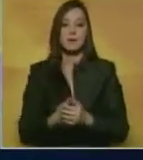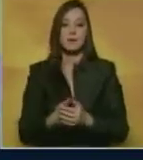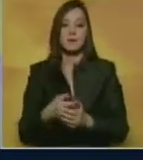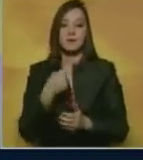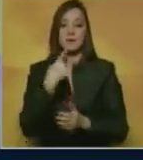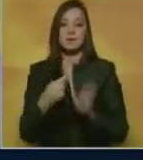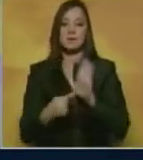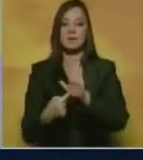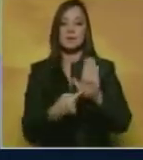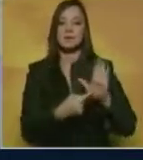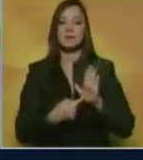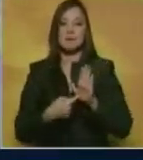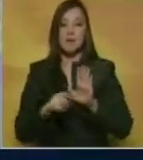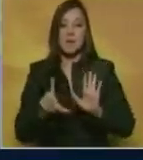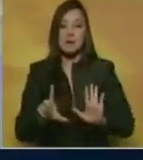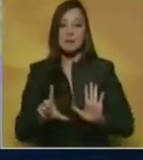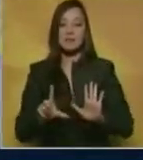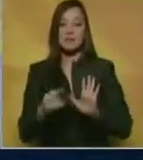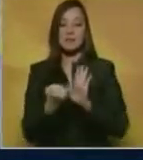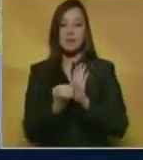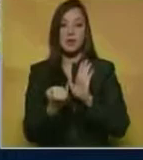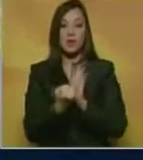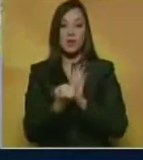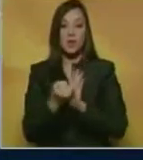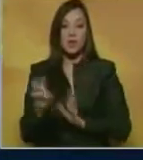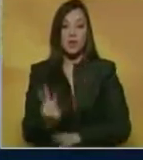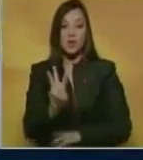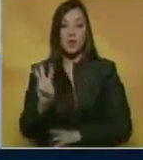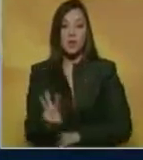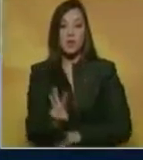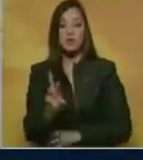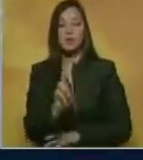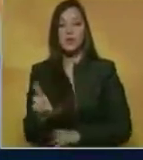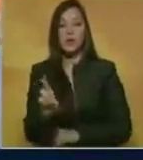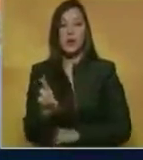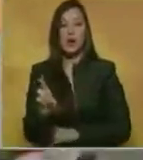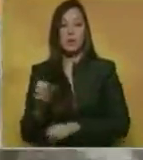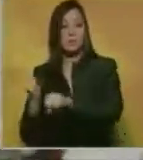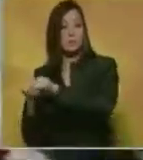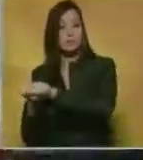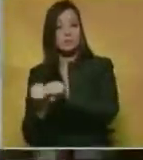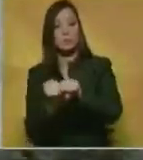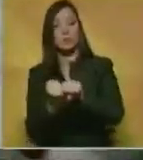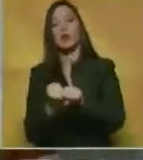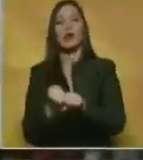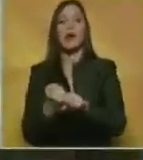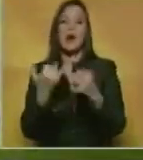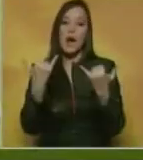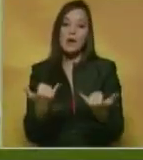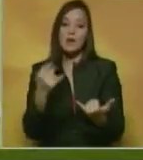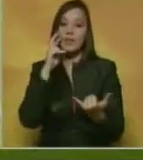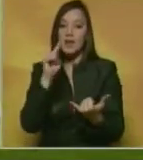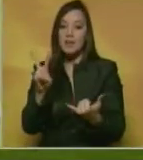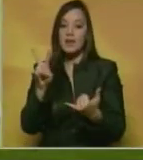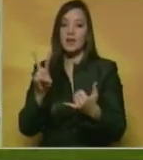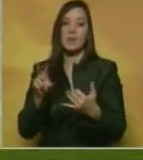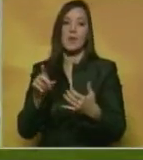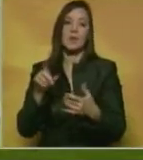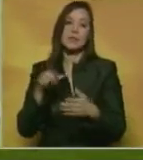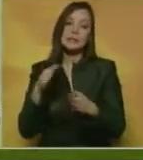contra nacionales séptimo inning y Wilson Ramos que conectaba a cuadrangular en este momento vemos imágenes de fútbol nacional del torneo